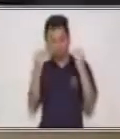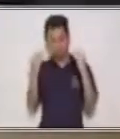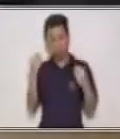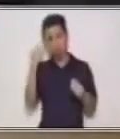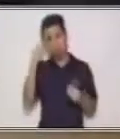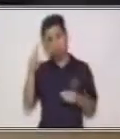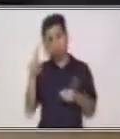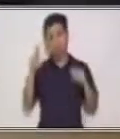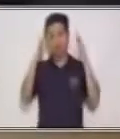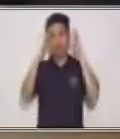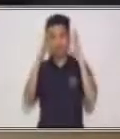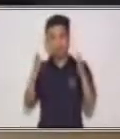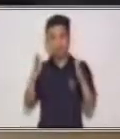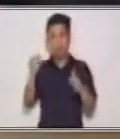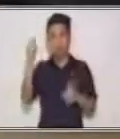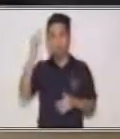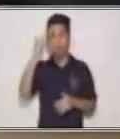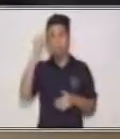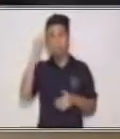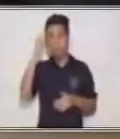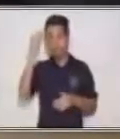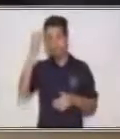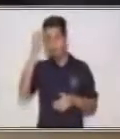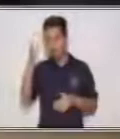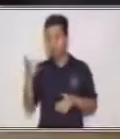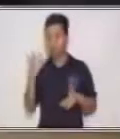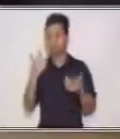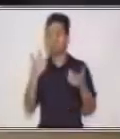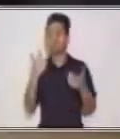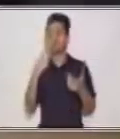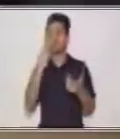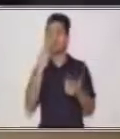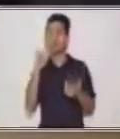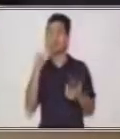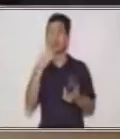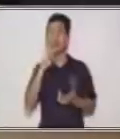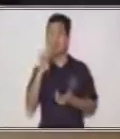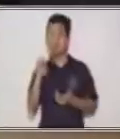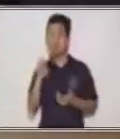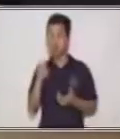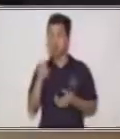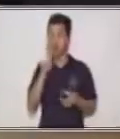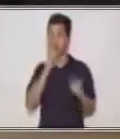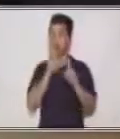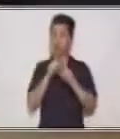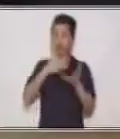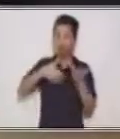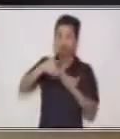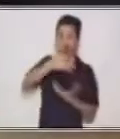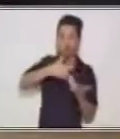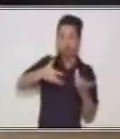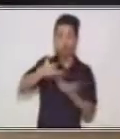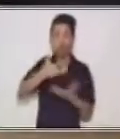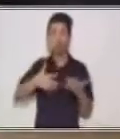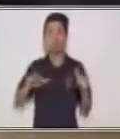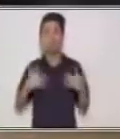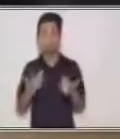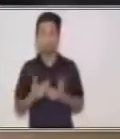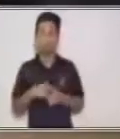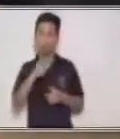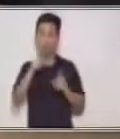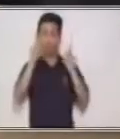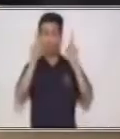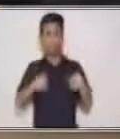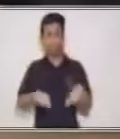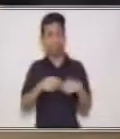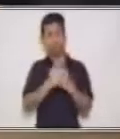memoria, la habilidad lingüística y social. Antes de empezar, siempre te recomiendo que laves tus manos constantemente con agua y